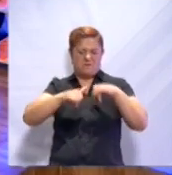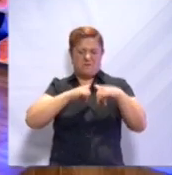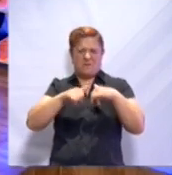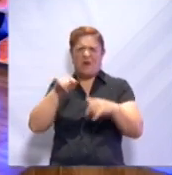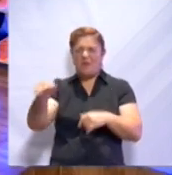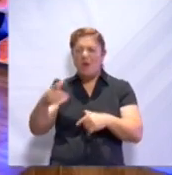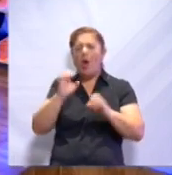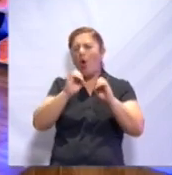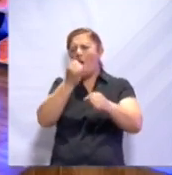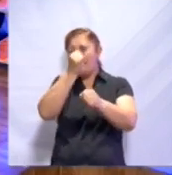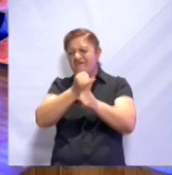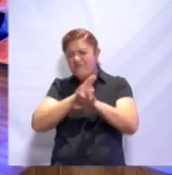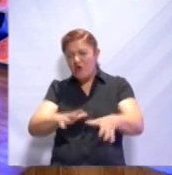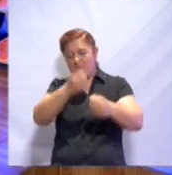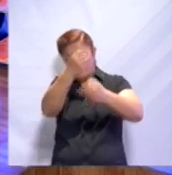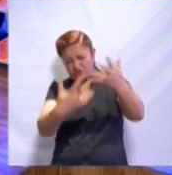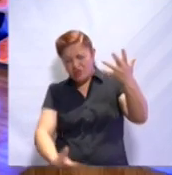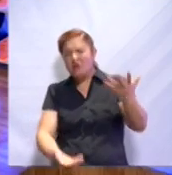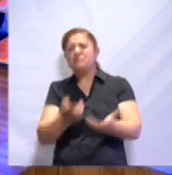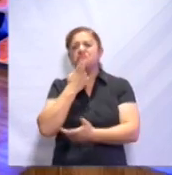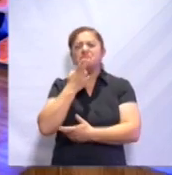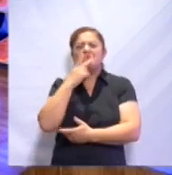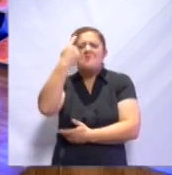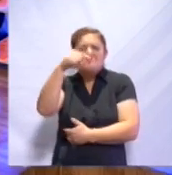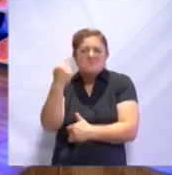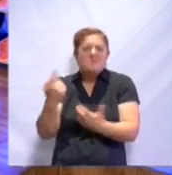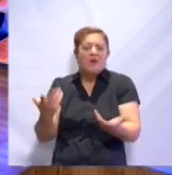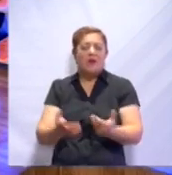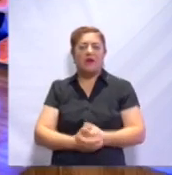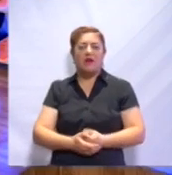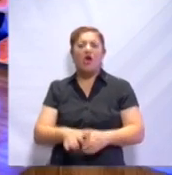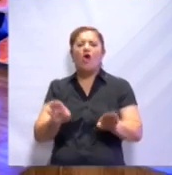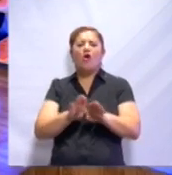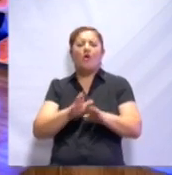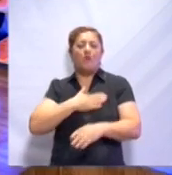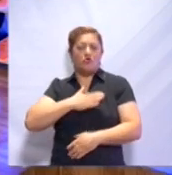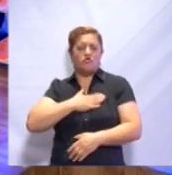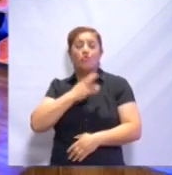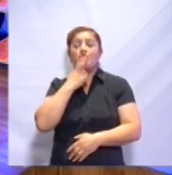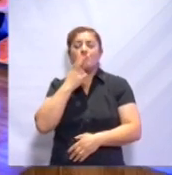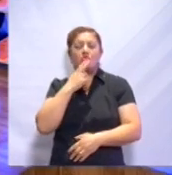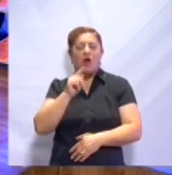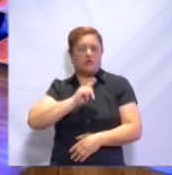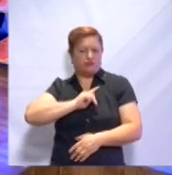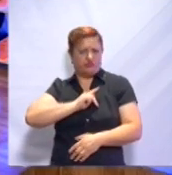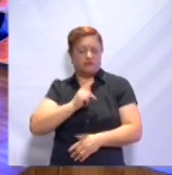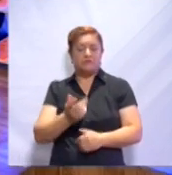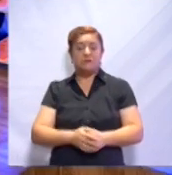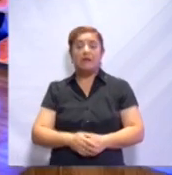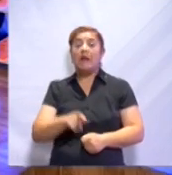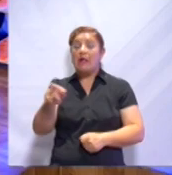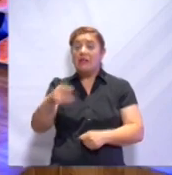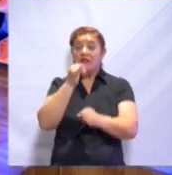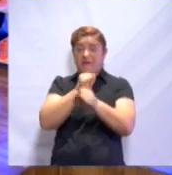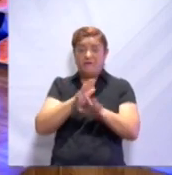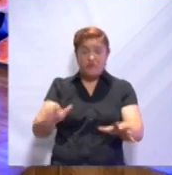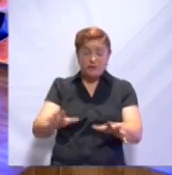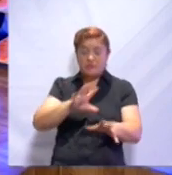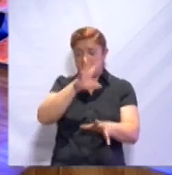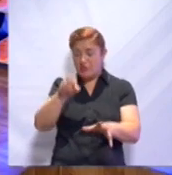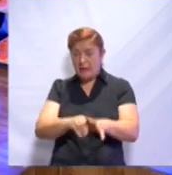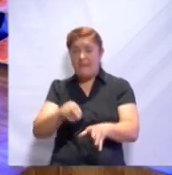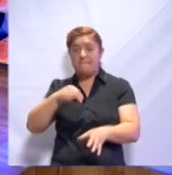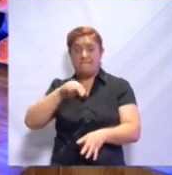estos datos, cómo los ocuparías, de qué manera te serían útiles, principalmente la información recabada de nuestro